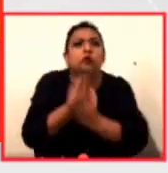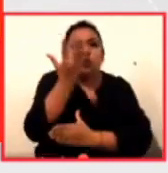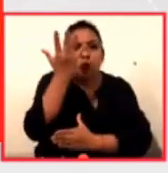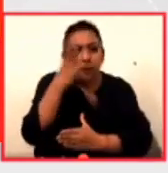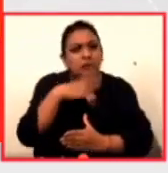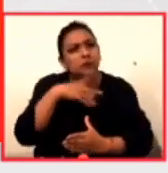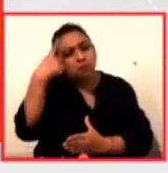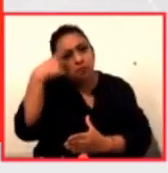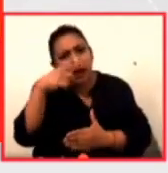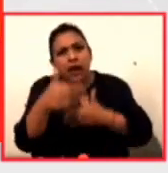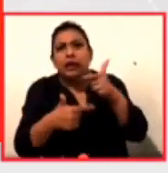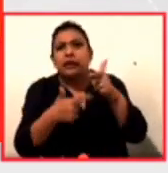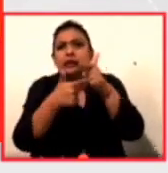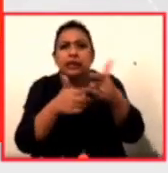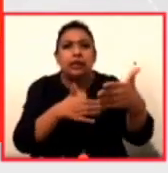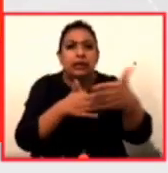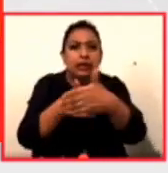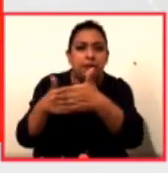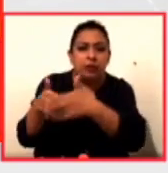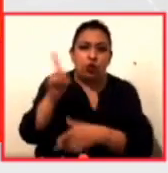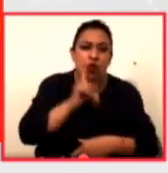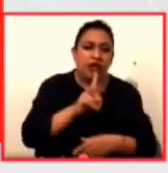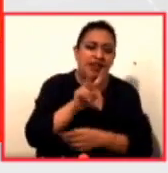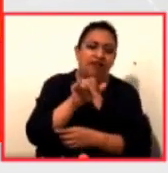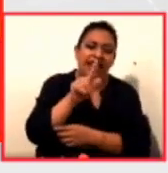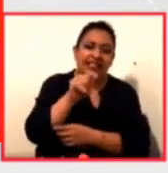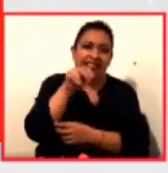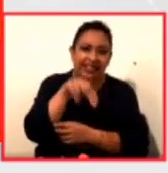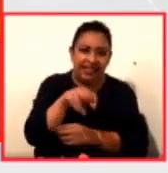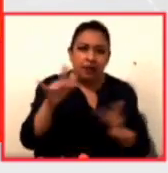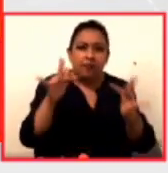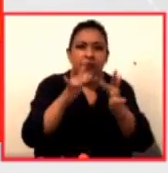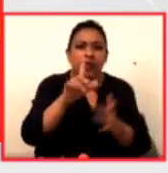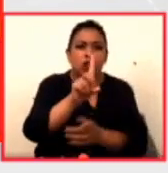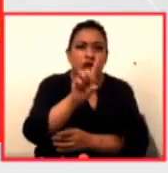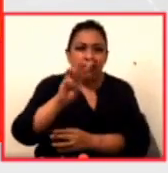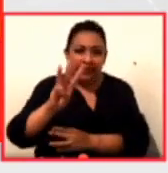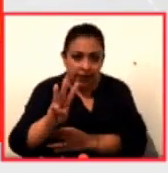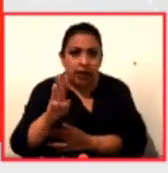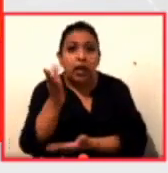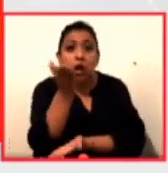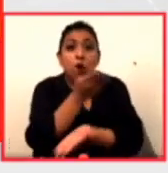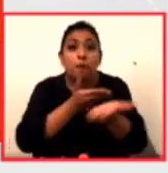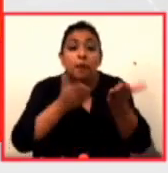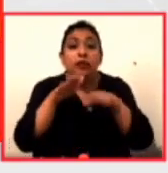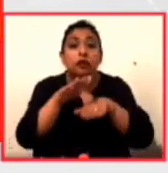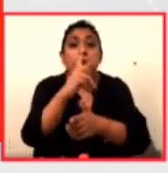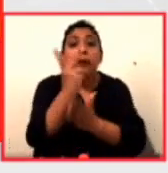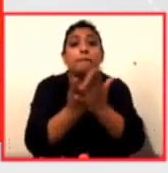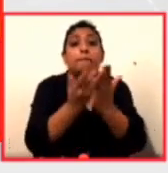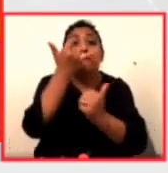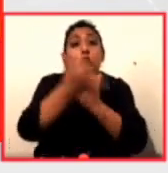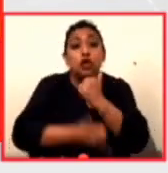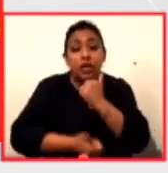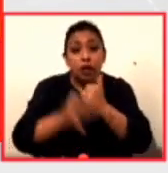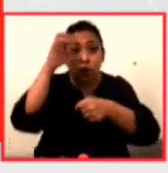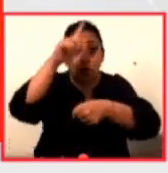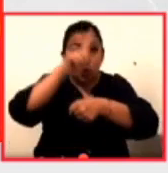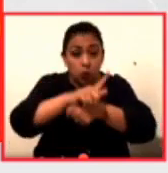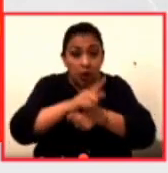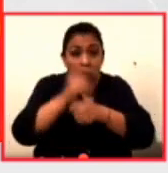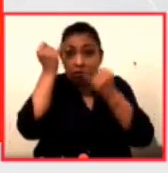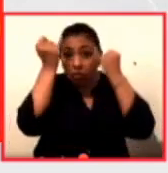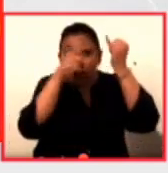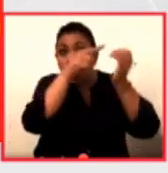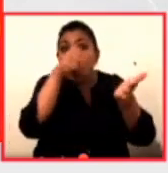limitaciones. Valentina Torrado, de nuestro canal aliado Doche Vélez, nos compartirá sobre un proyecto. Nos habla de este proyecto cultural creativo en Berlín,